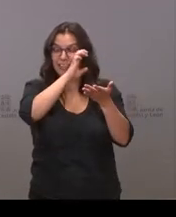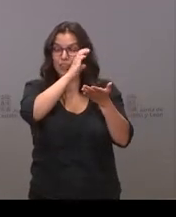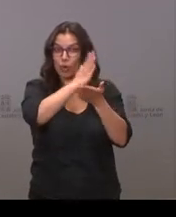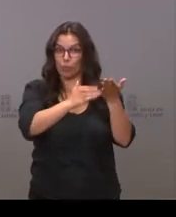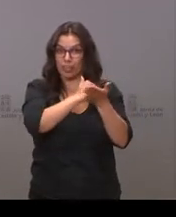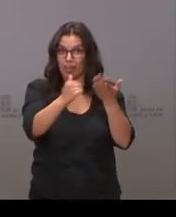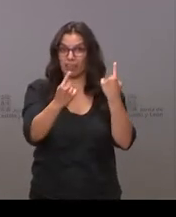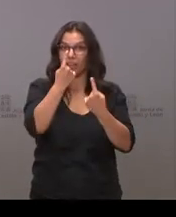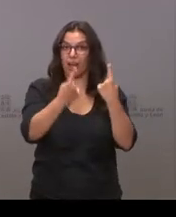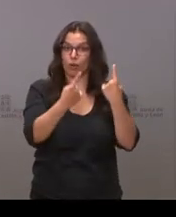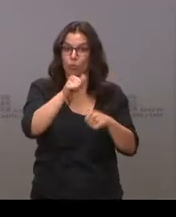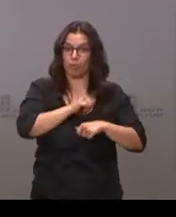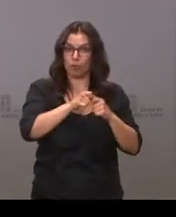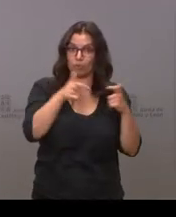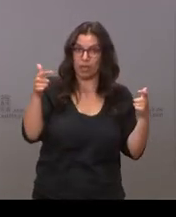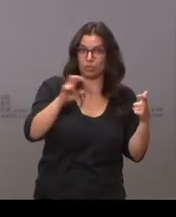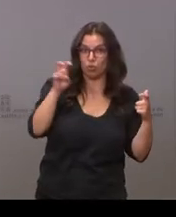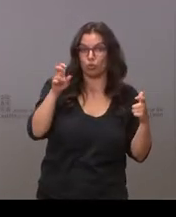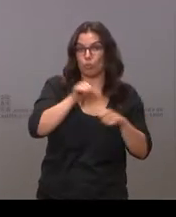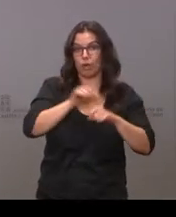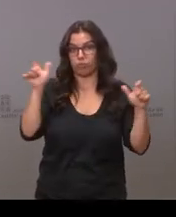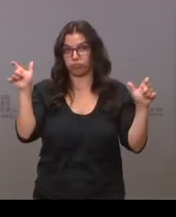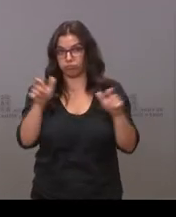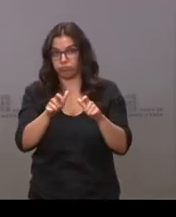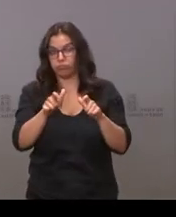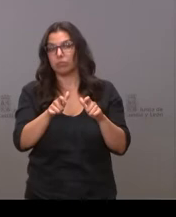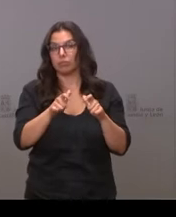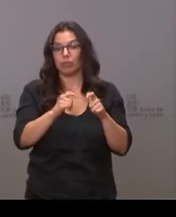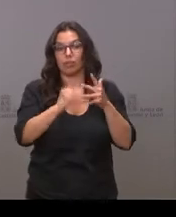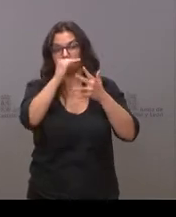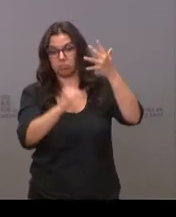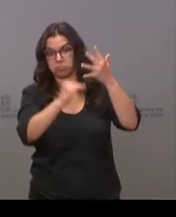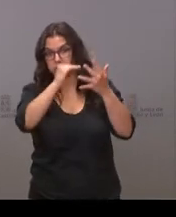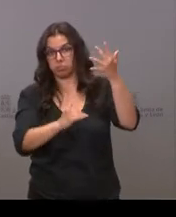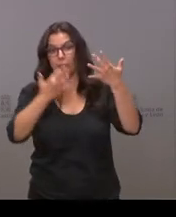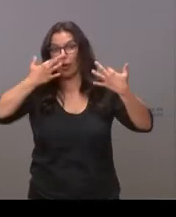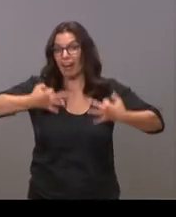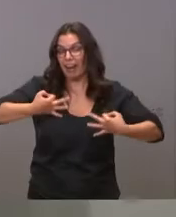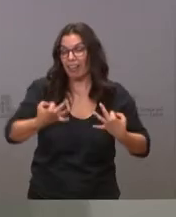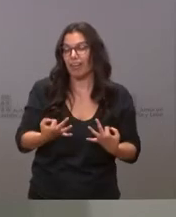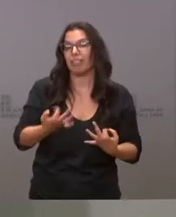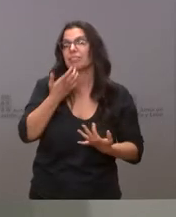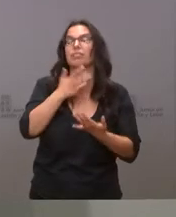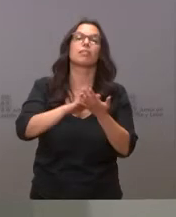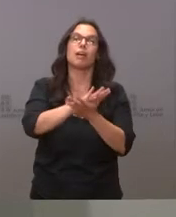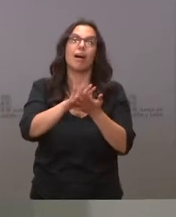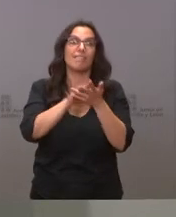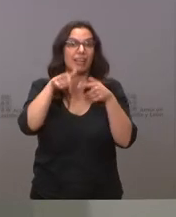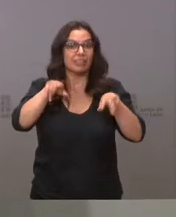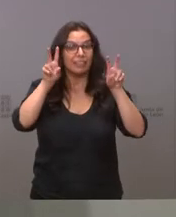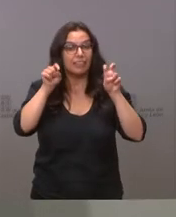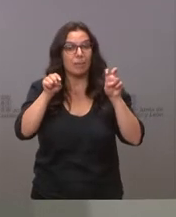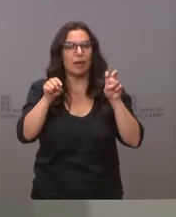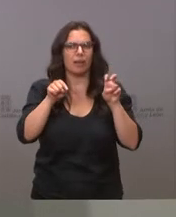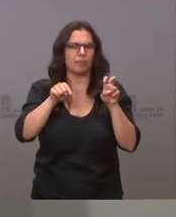que suben, las hay que bajan, pero la realidad, cuando se habla de este asunto, y